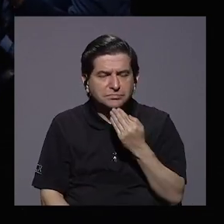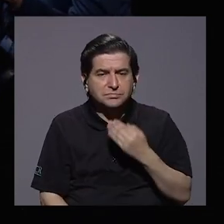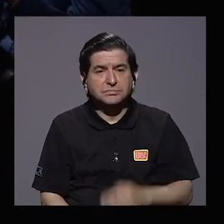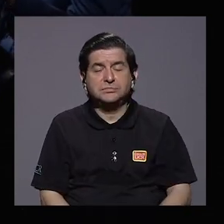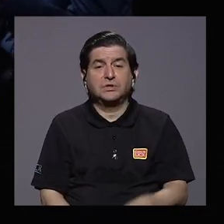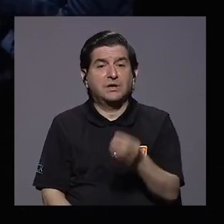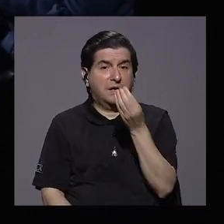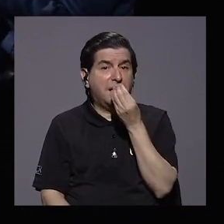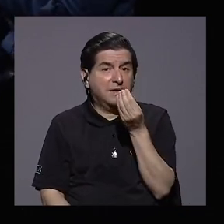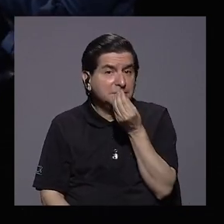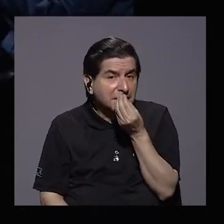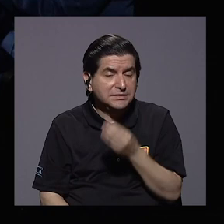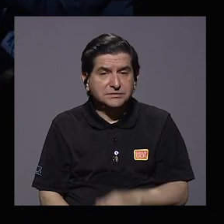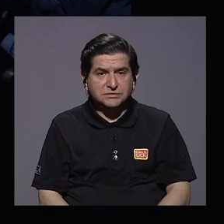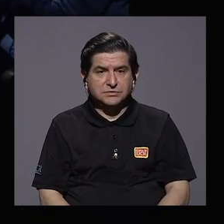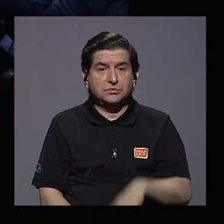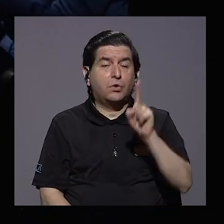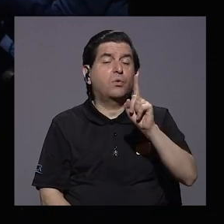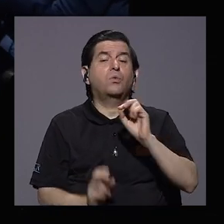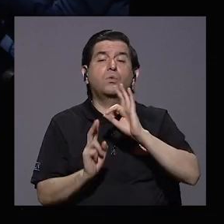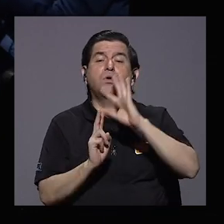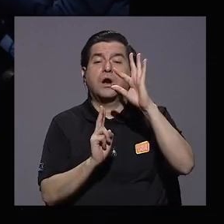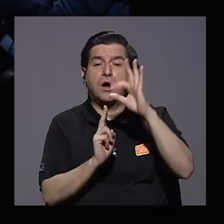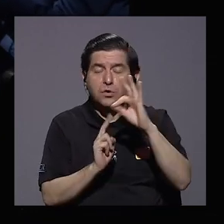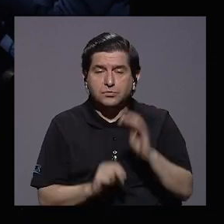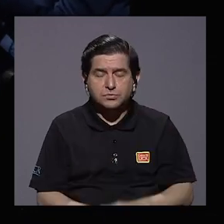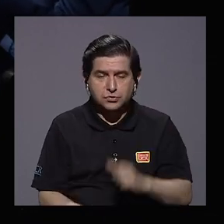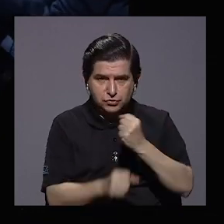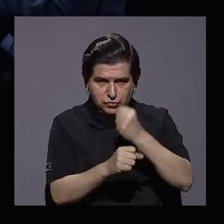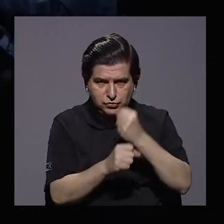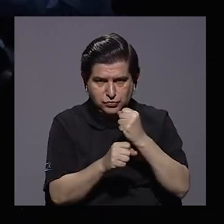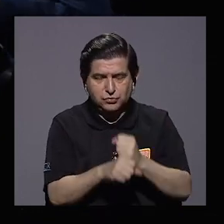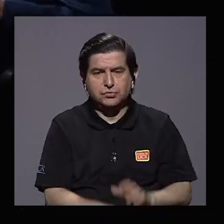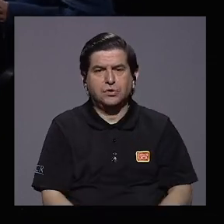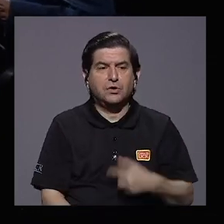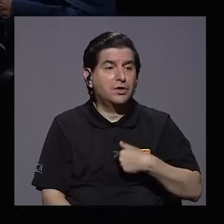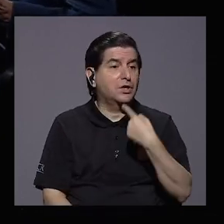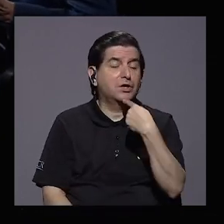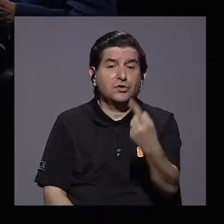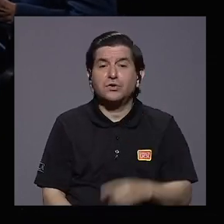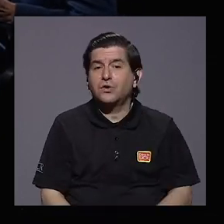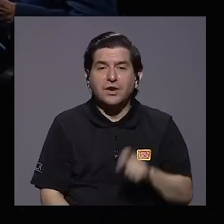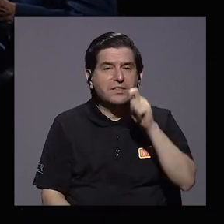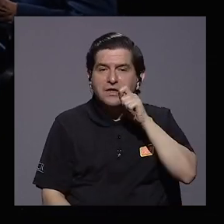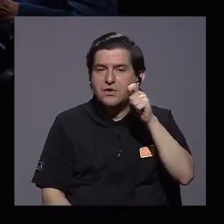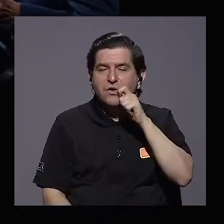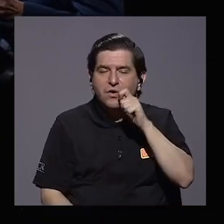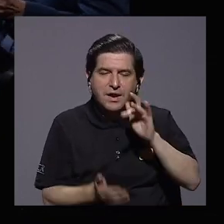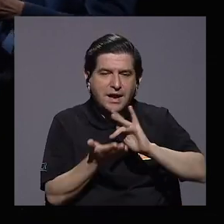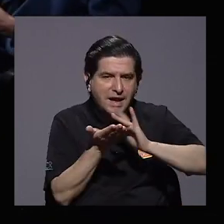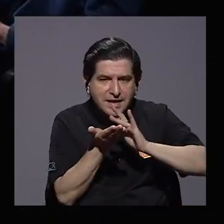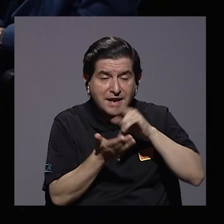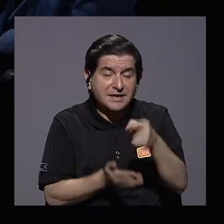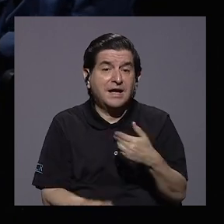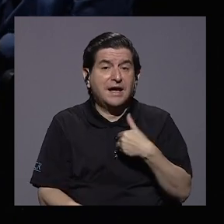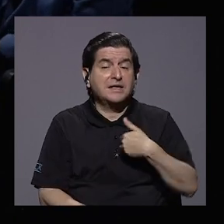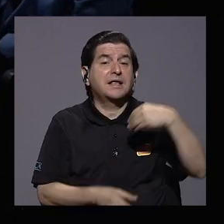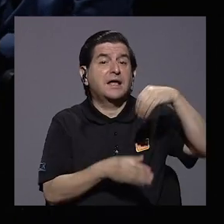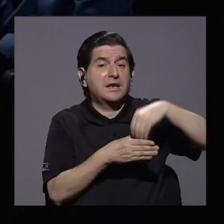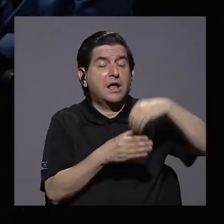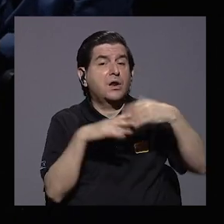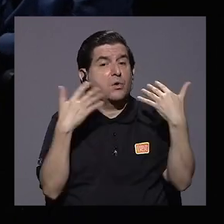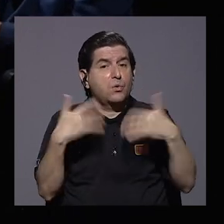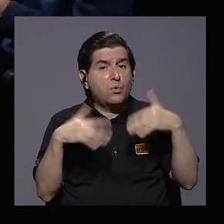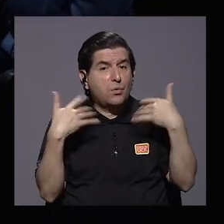superalimento y es una posibilidad de generar empleo. Y no le digo lo de cannabis medicinal, porque ahí tendríamos una